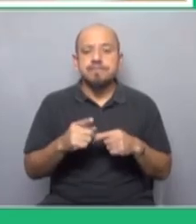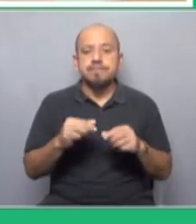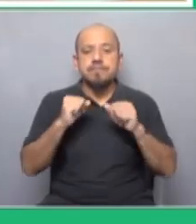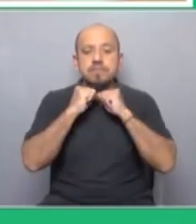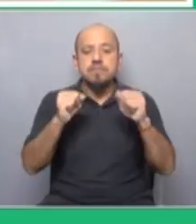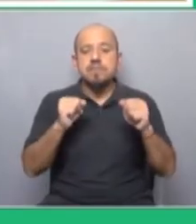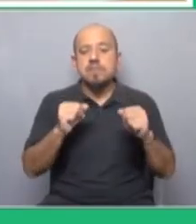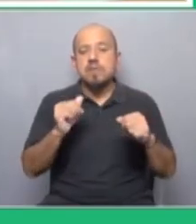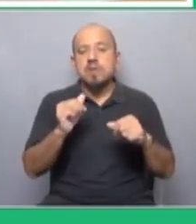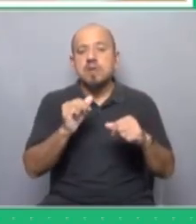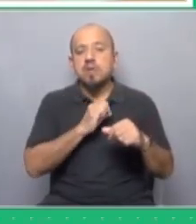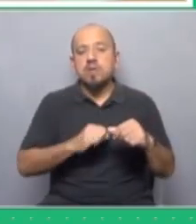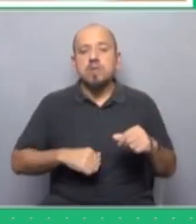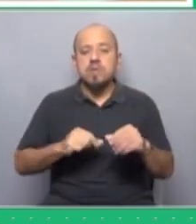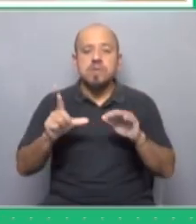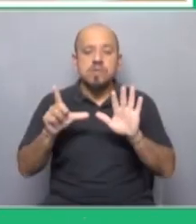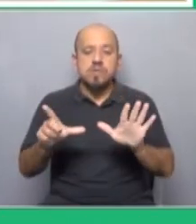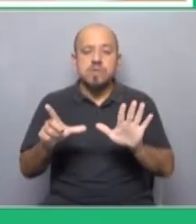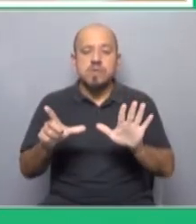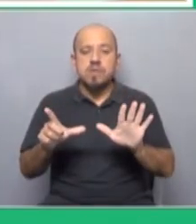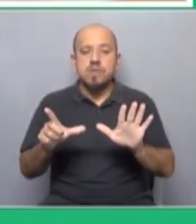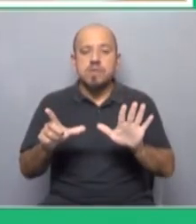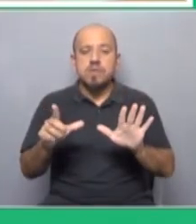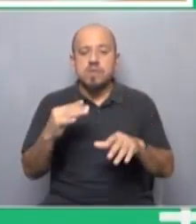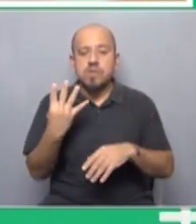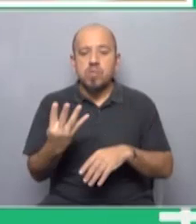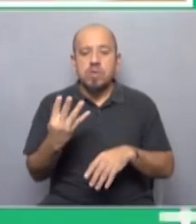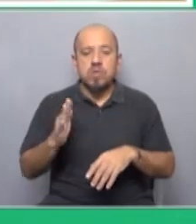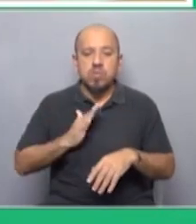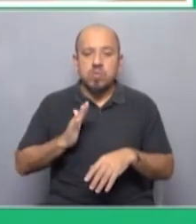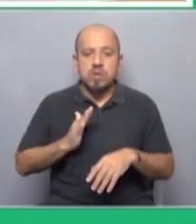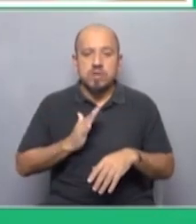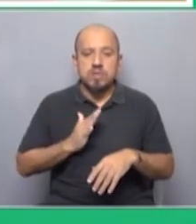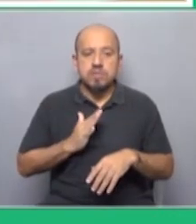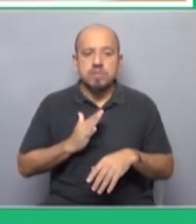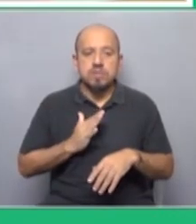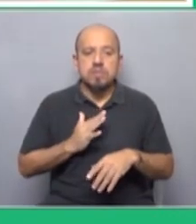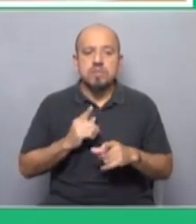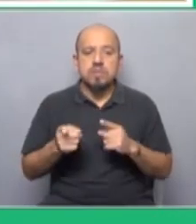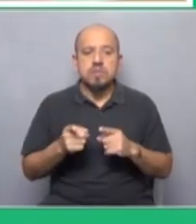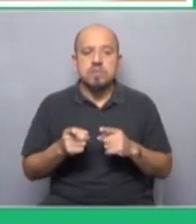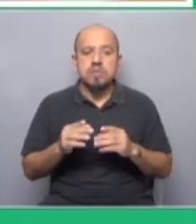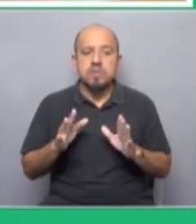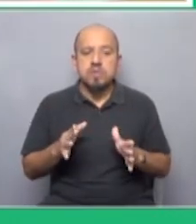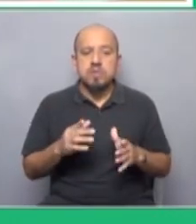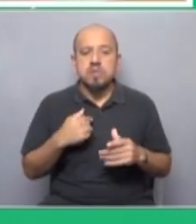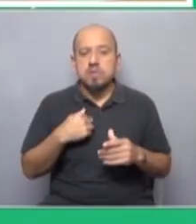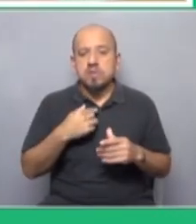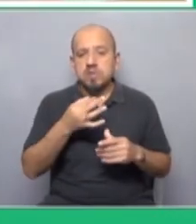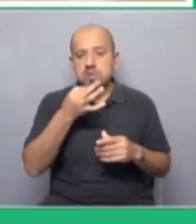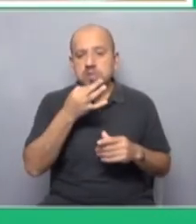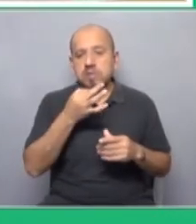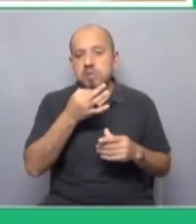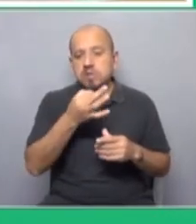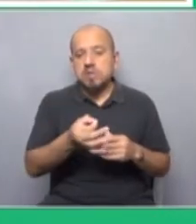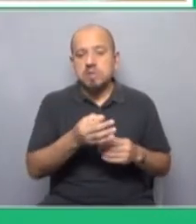secretariado ejecutivo son siete y cuatro son mujeres eso es y siempre lo mencionamos en todos los escenarios